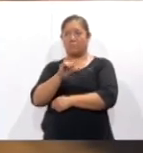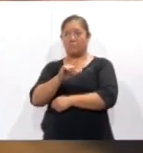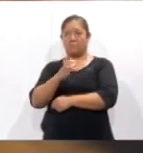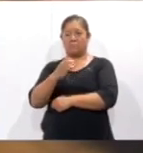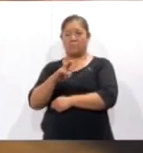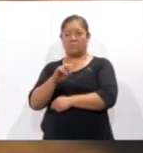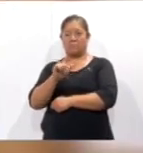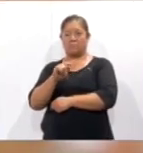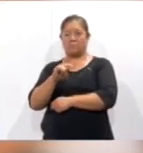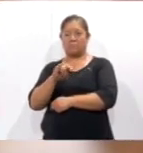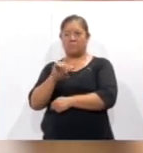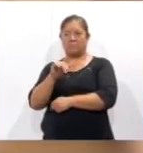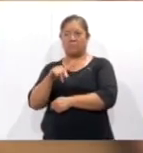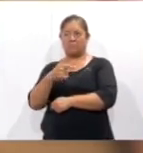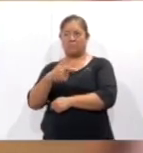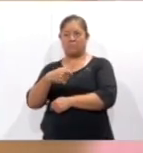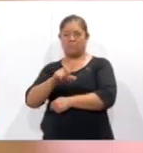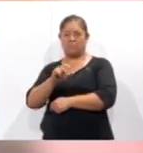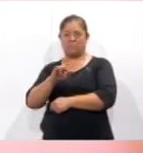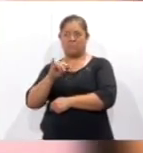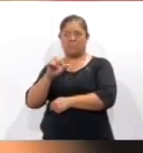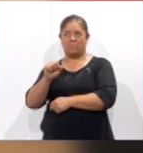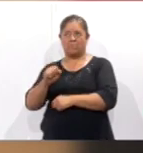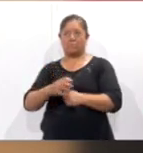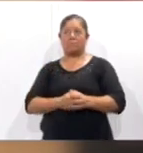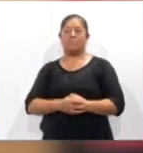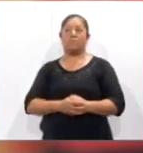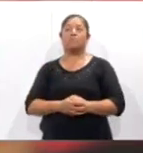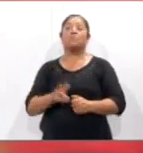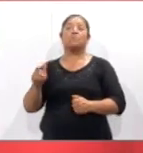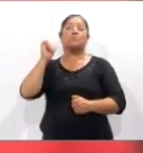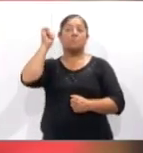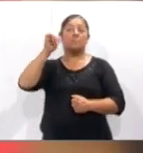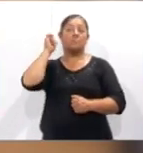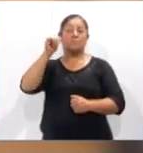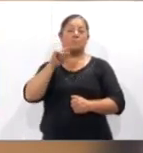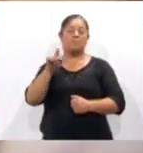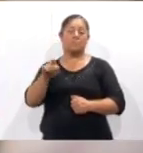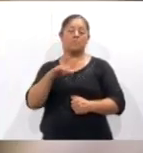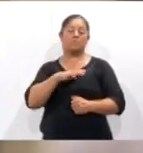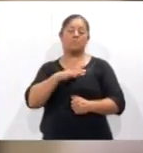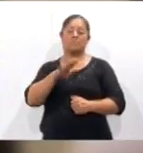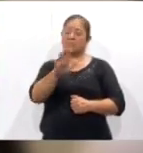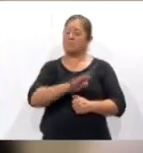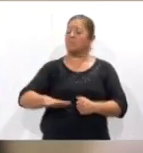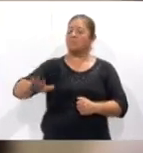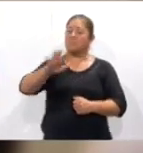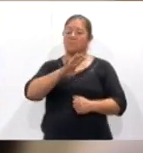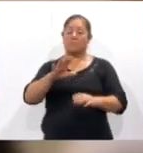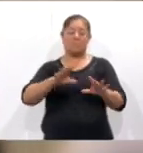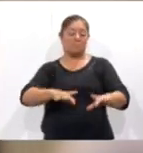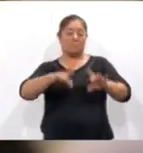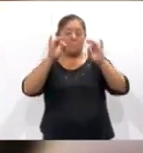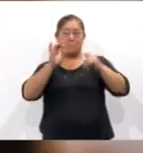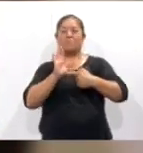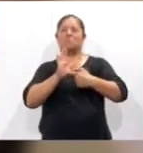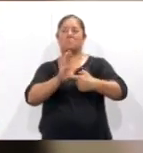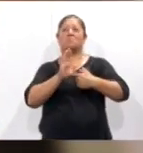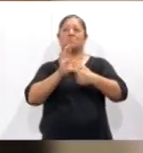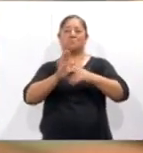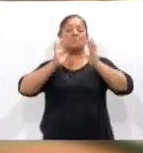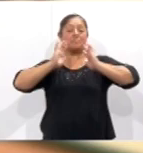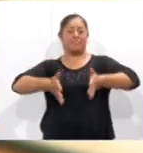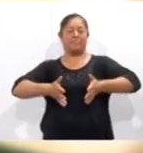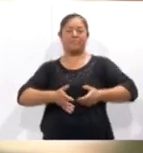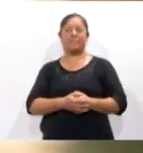Como parte de las actividades de la Noche de Museos del mes de abril, las y los integrantes del Semillero Creativo del Circo presentaron la puesta en